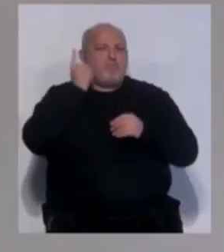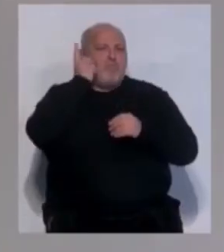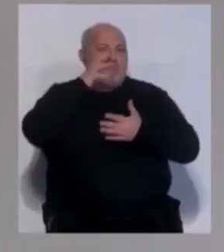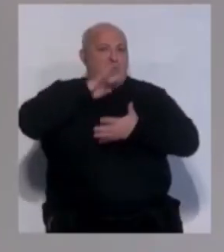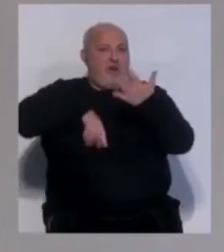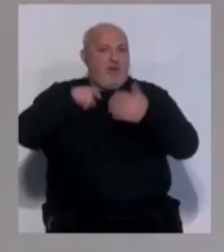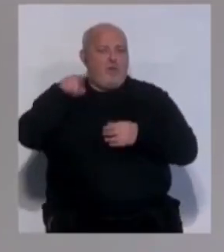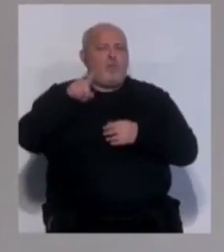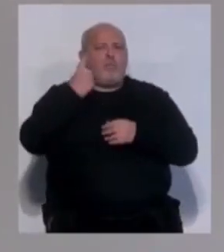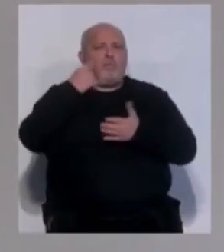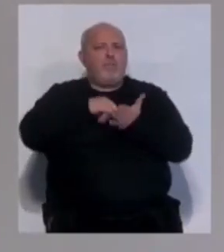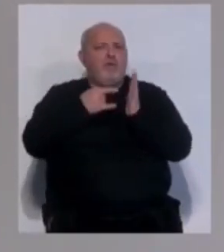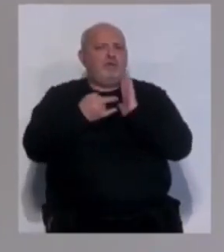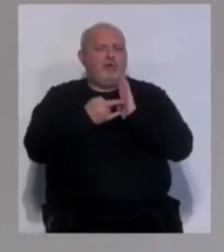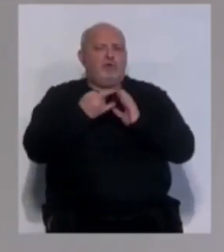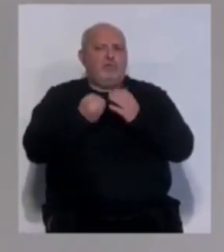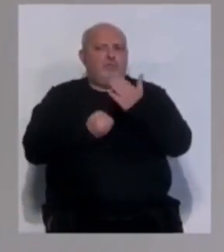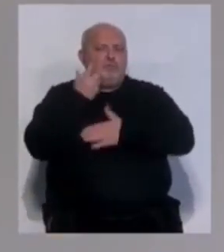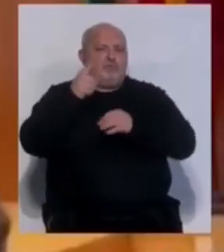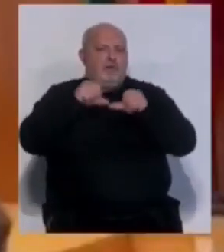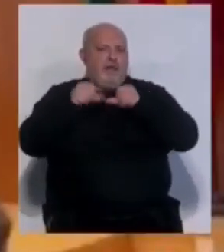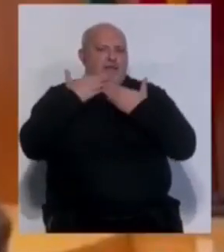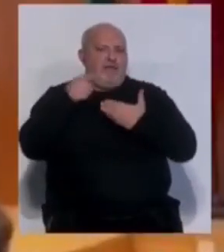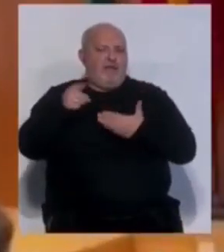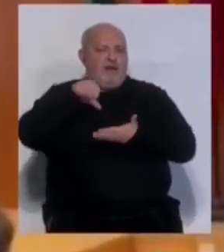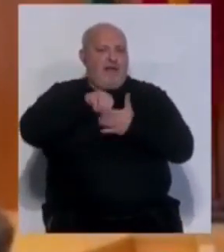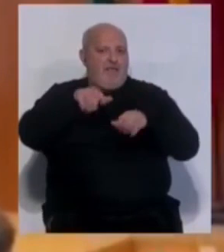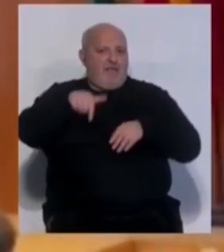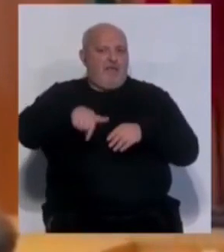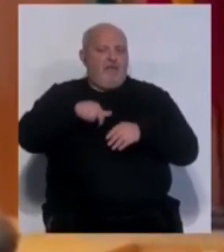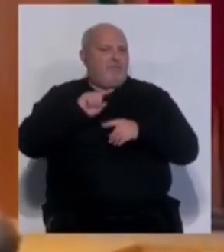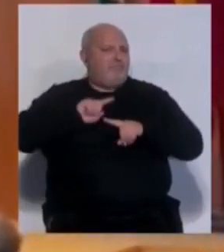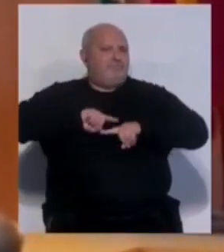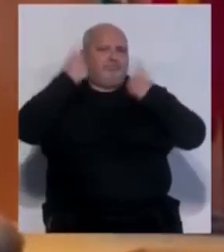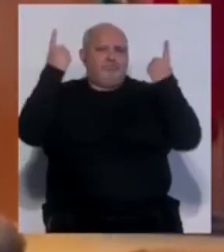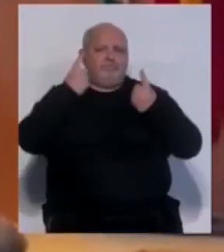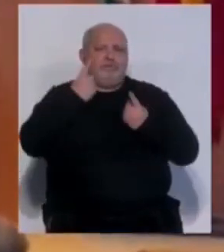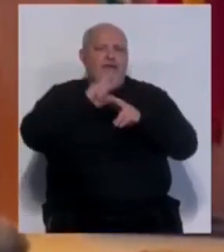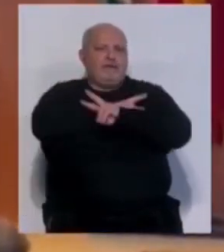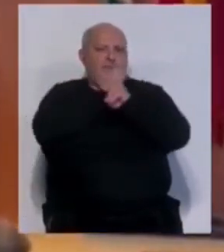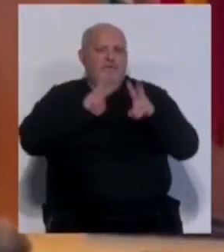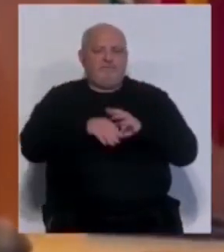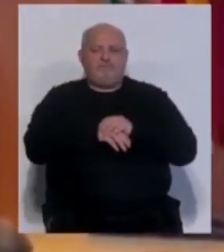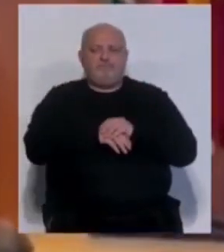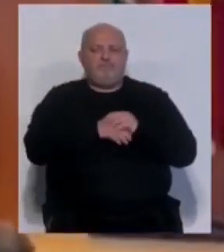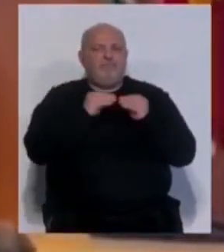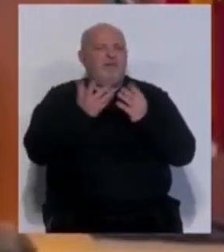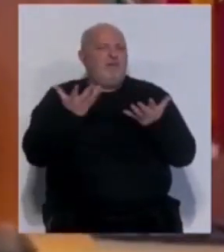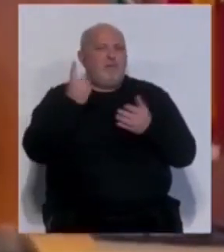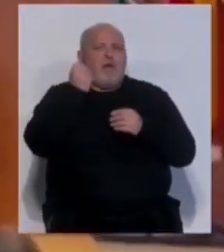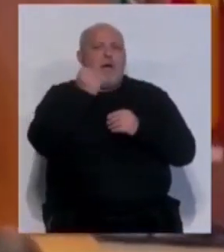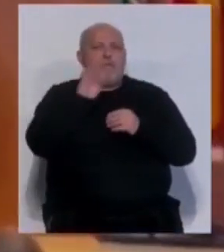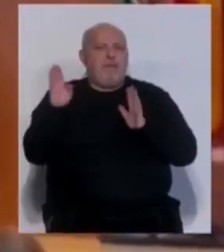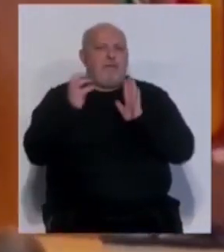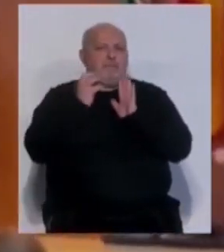de Barcelona un proyecto salido de sus laboratorios en la capital gaditana que es pionero a nivel internacional. Se trata de una